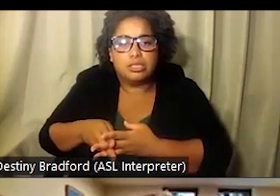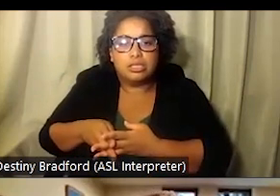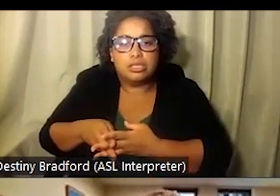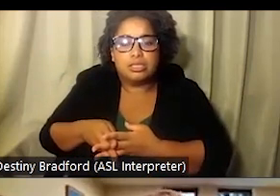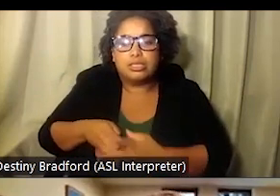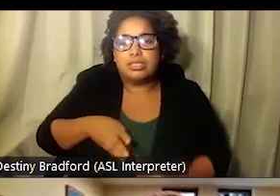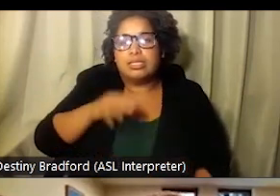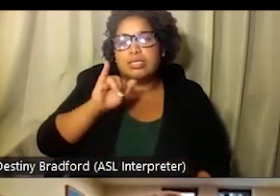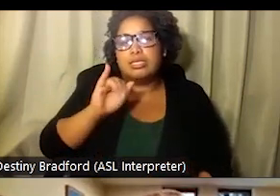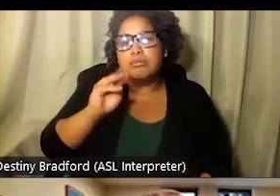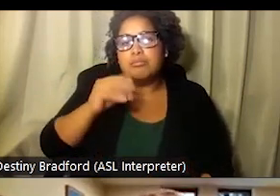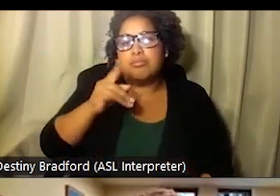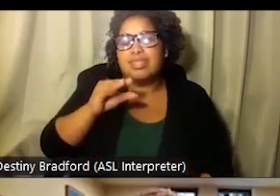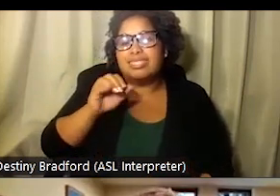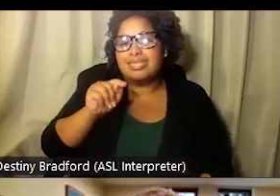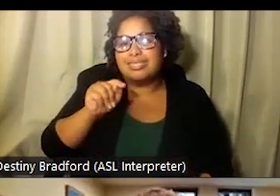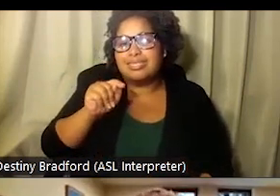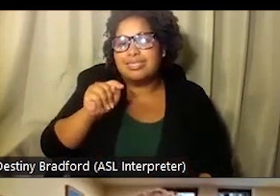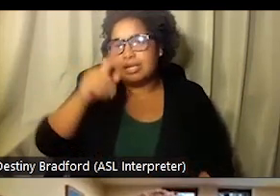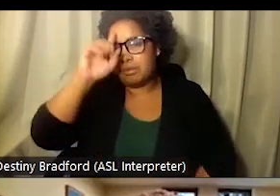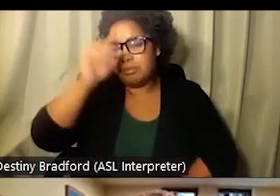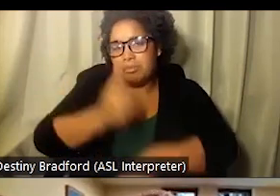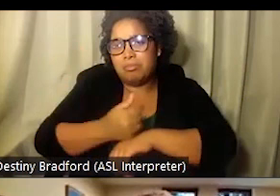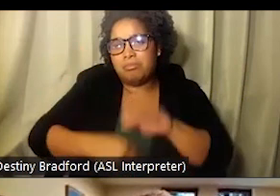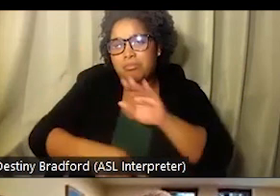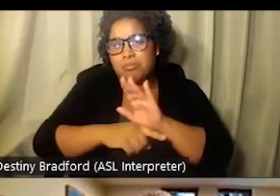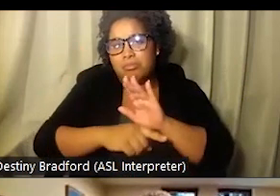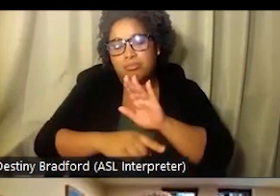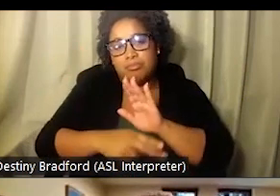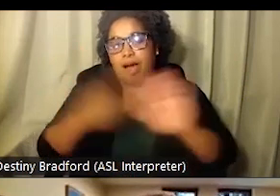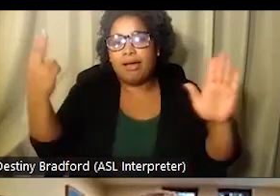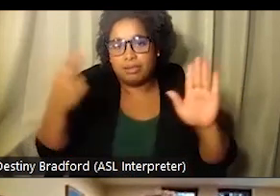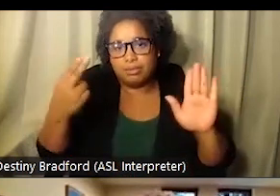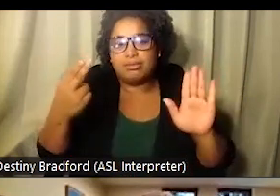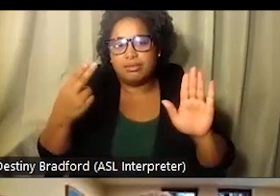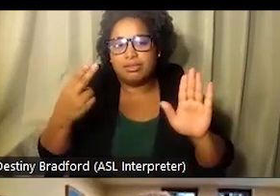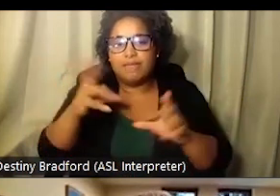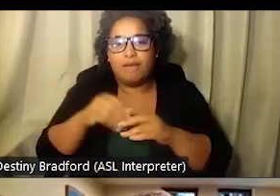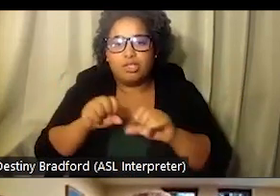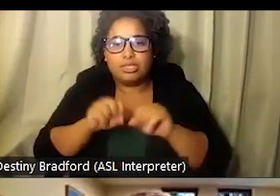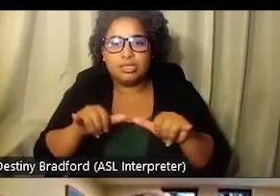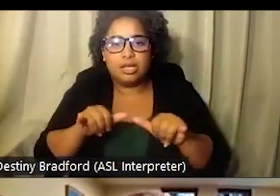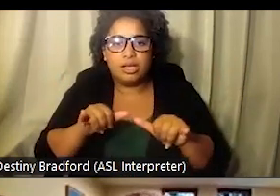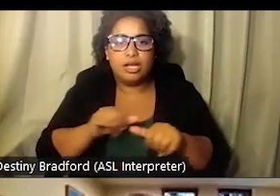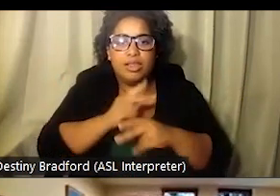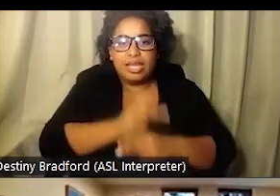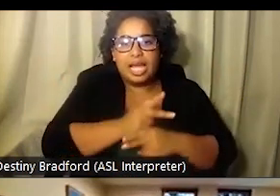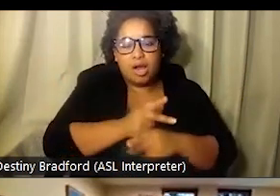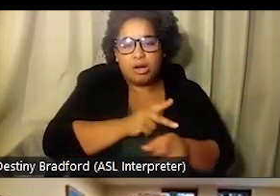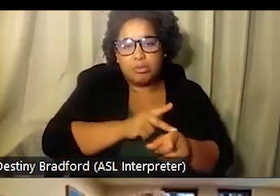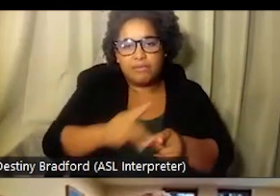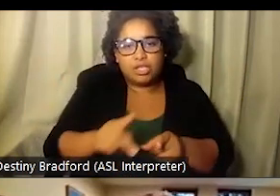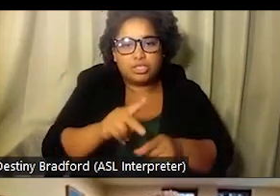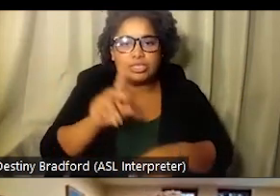es este prejuicio implícito que a veces se ve en nuestro sistema. Por muchísimo tiempo yo sentí que muchos de esos